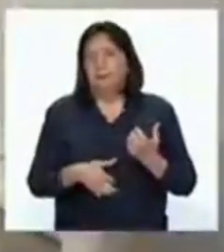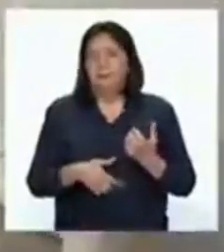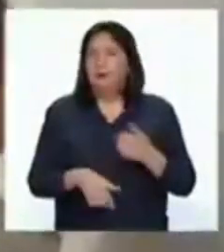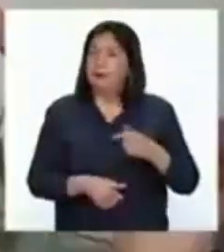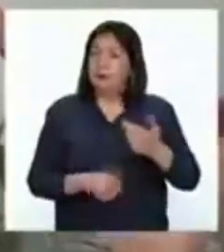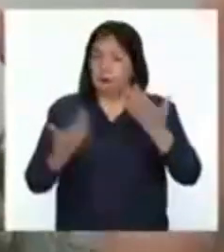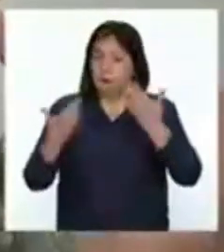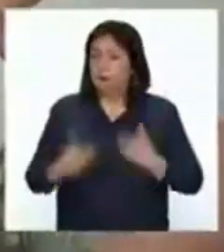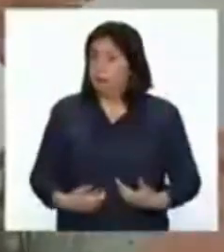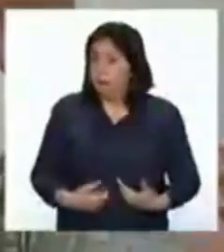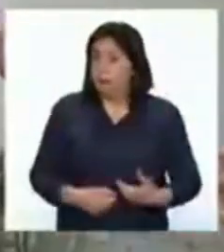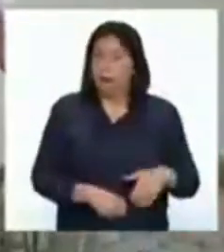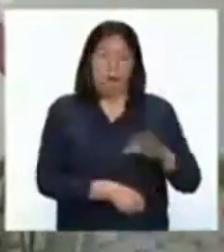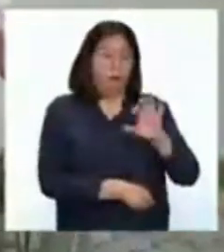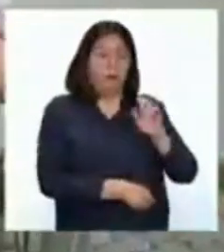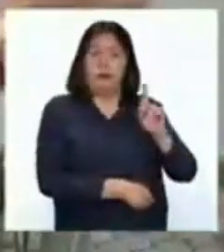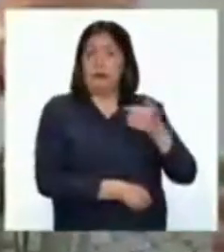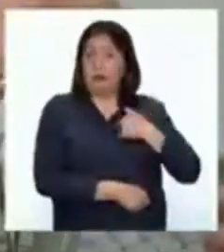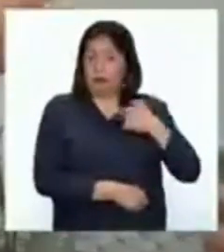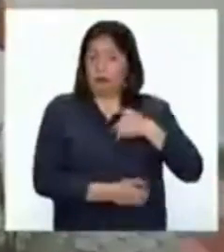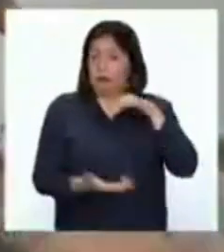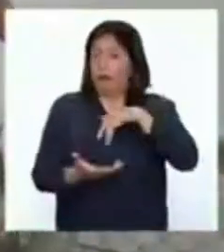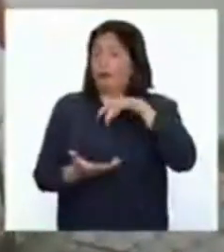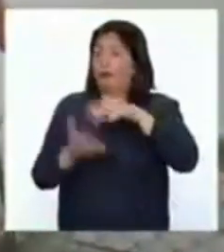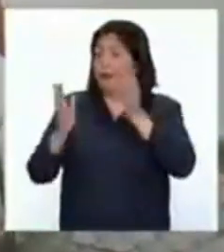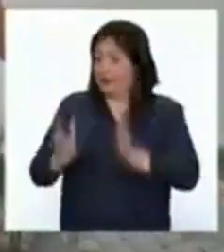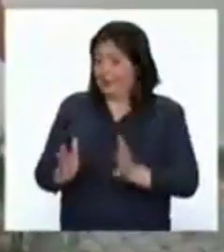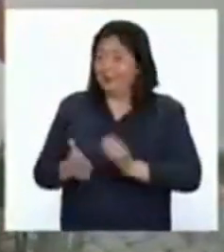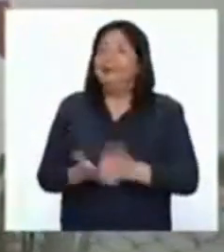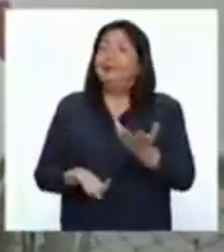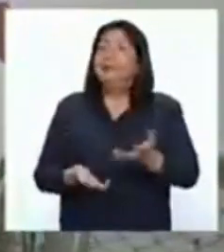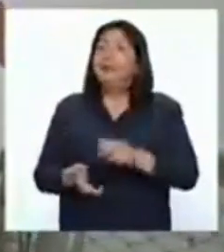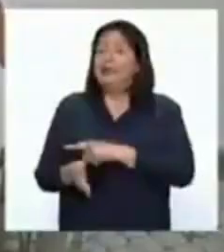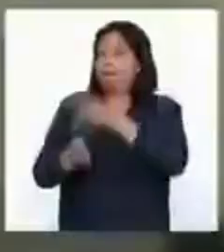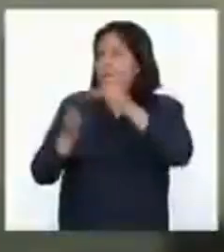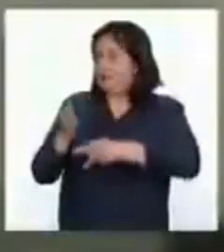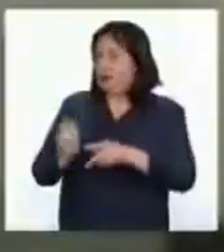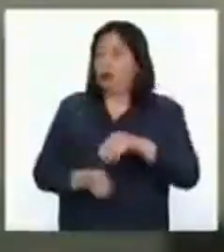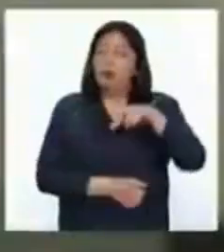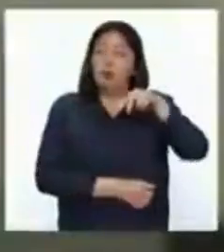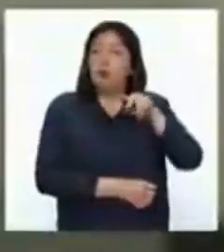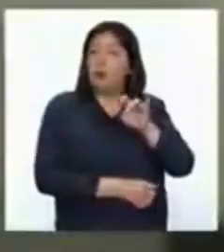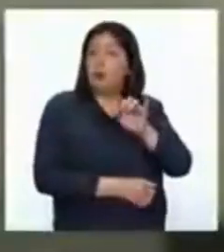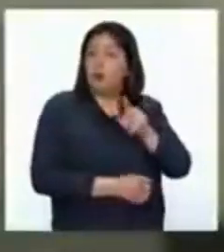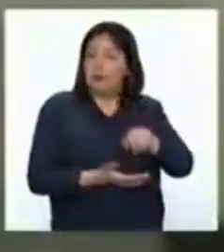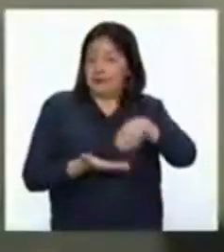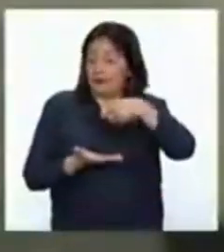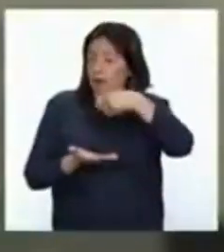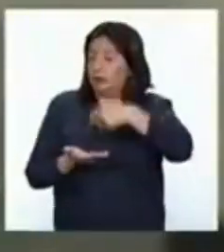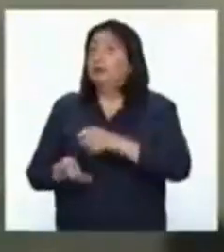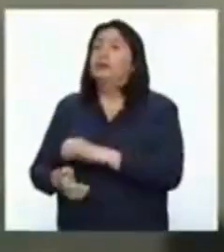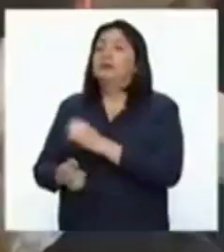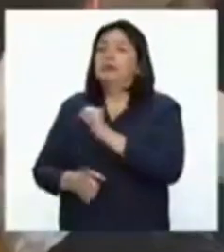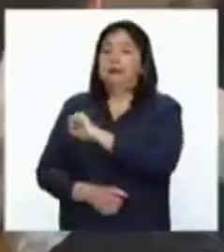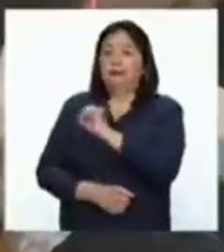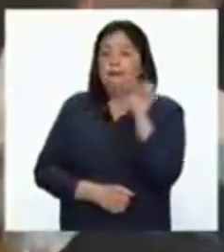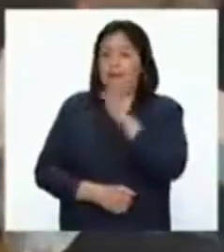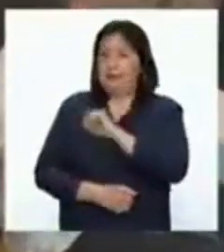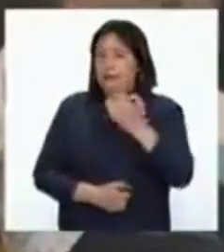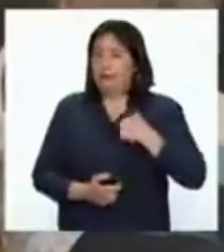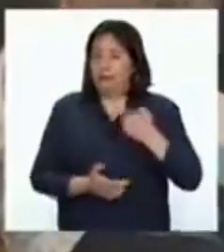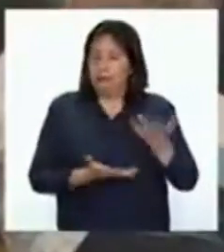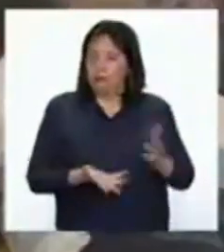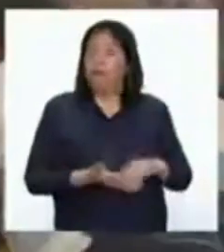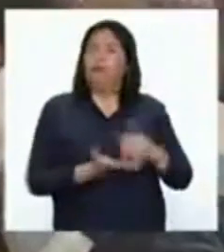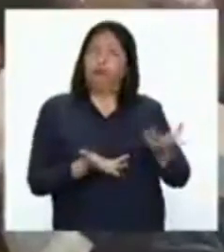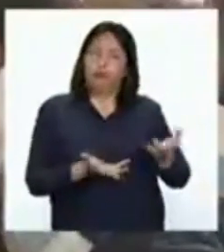Soy Olenca Sosa, estudiante de nutrición de la Universidad San Marcos. Soy voluntaria y Nutri-Educate. Creo